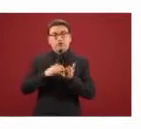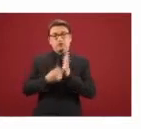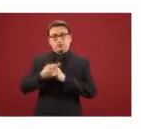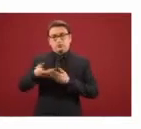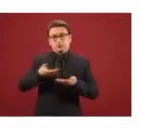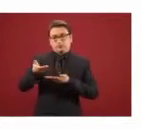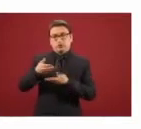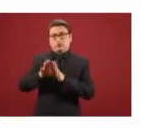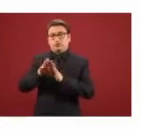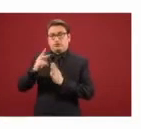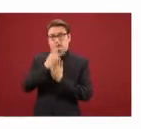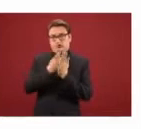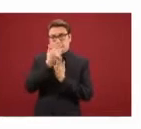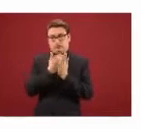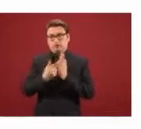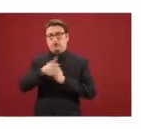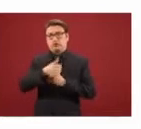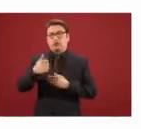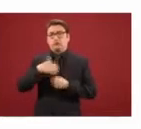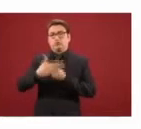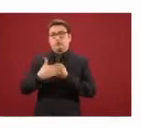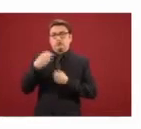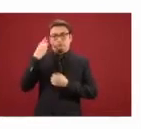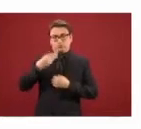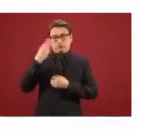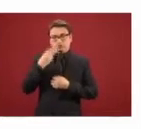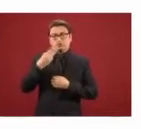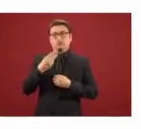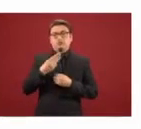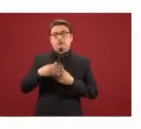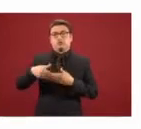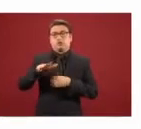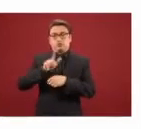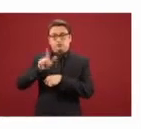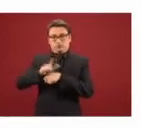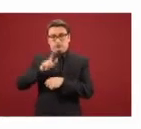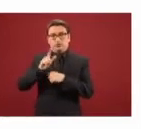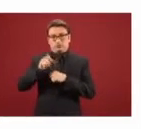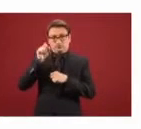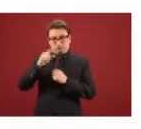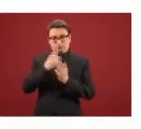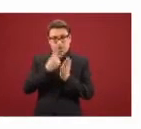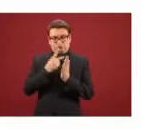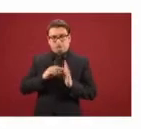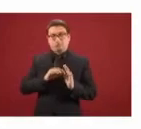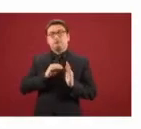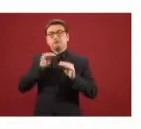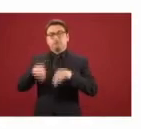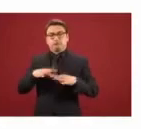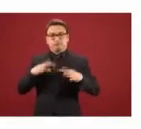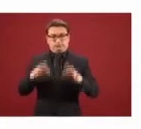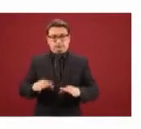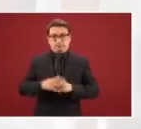y una para cada programa, de suerte que para el mes de marzo, a más tardar, en Guatemala ya también estemos operando. La siguiente,